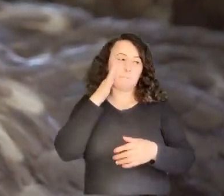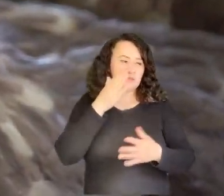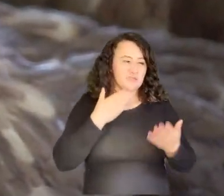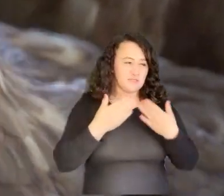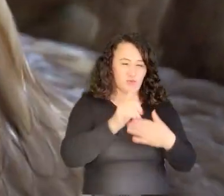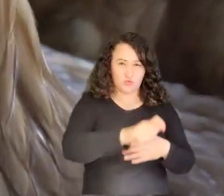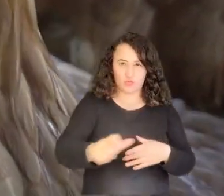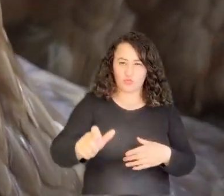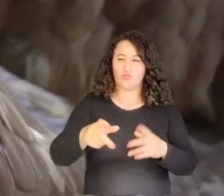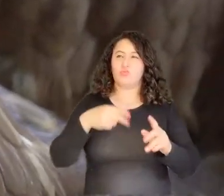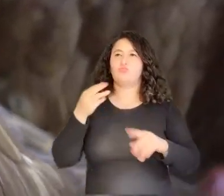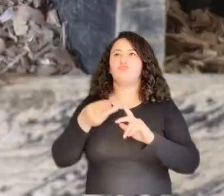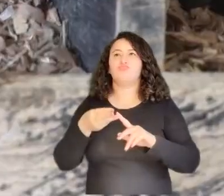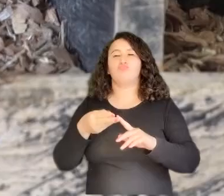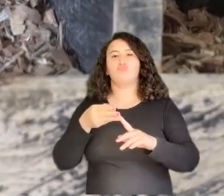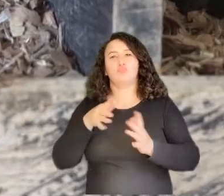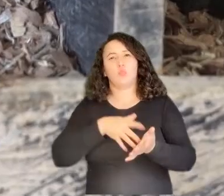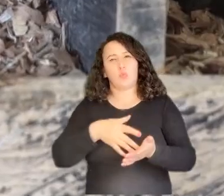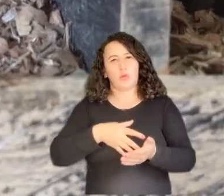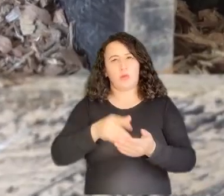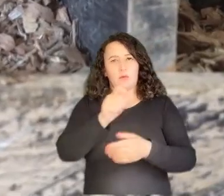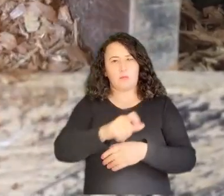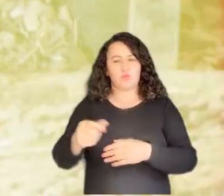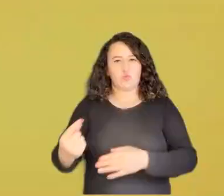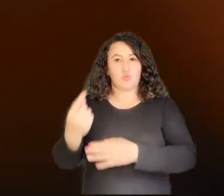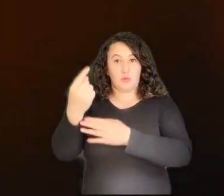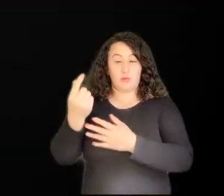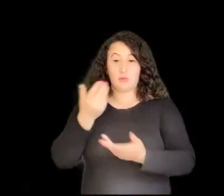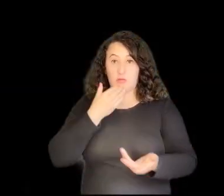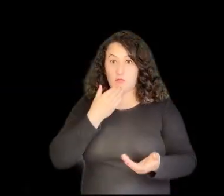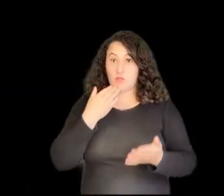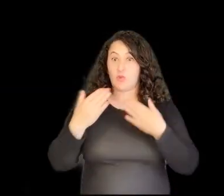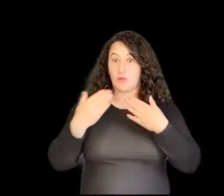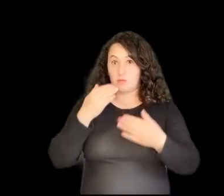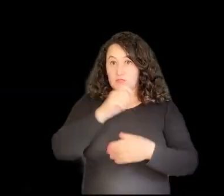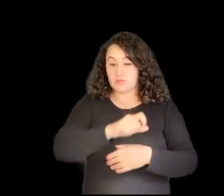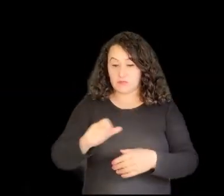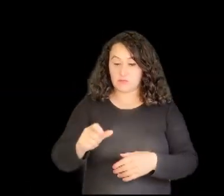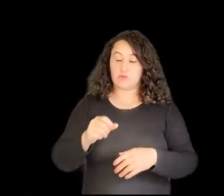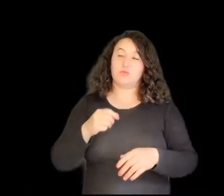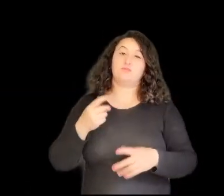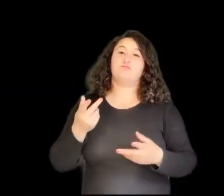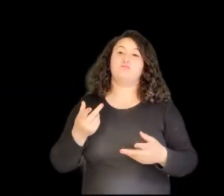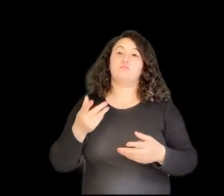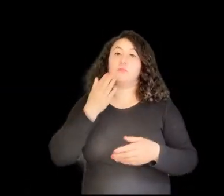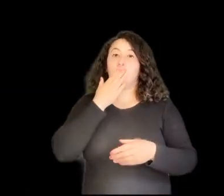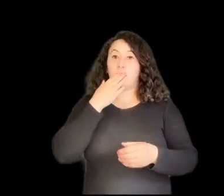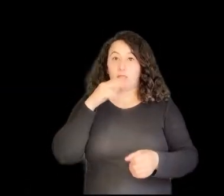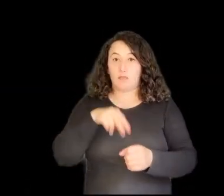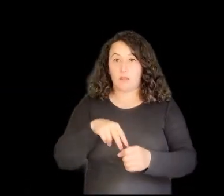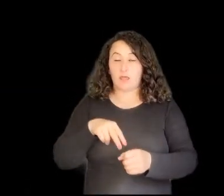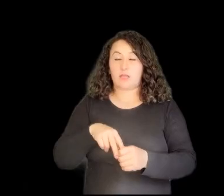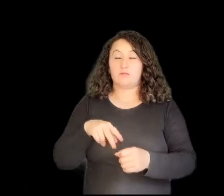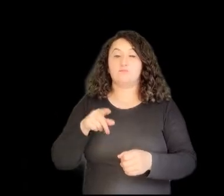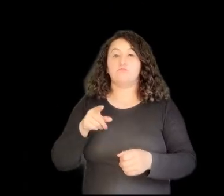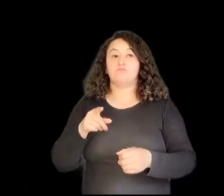vulnerables que hacen parte de la política como lo que son campesinado, indígenas,